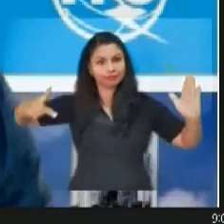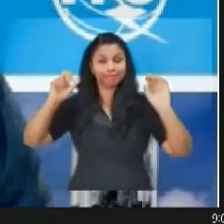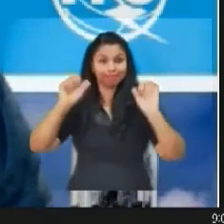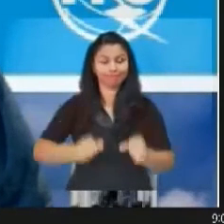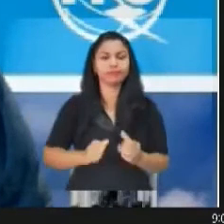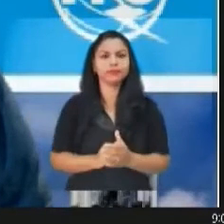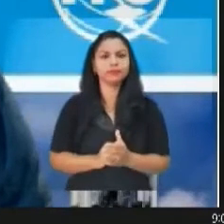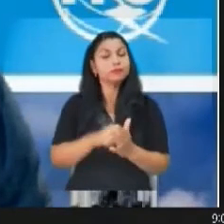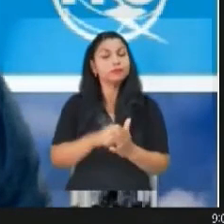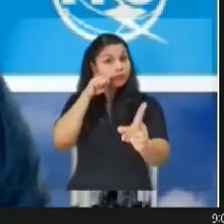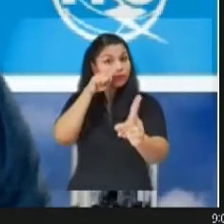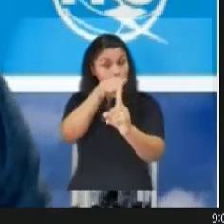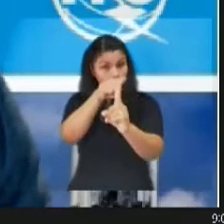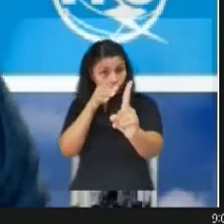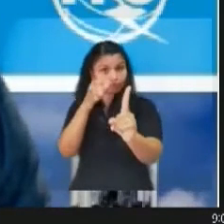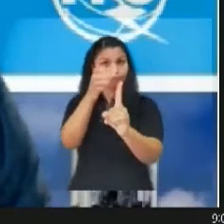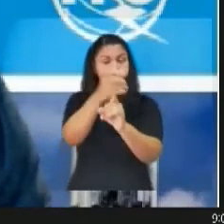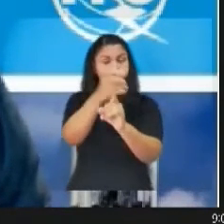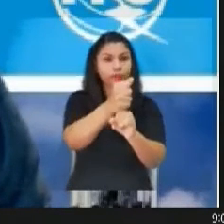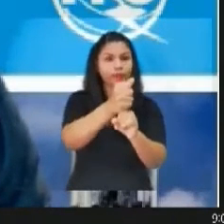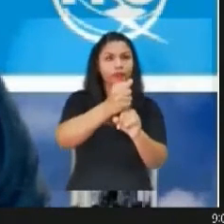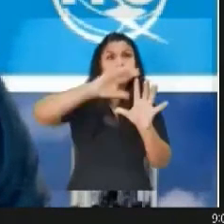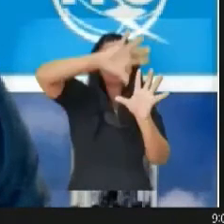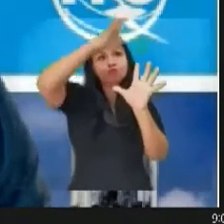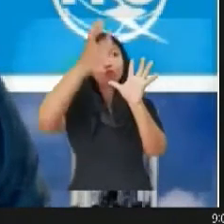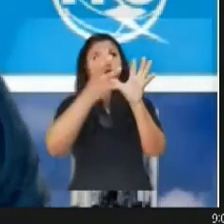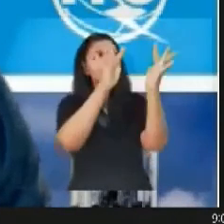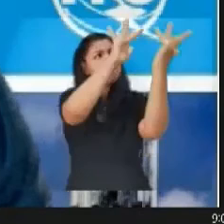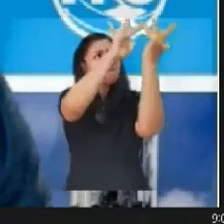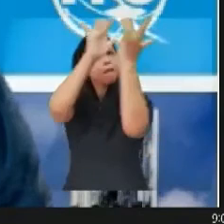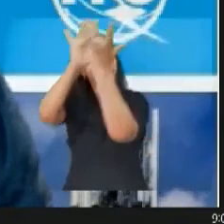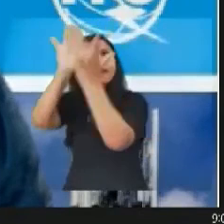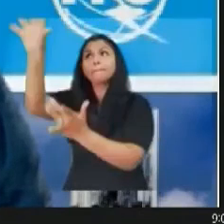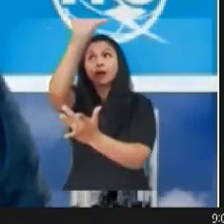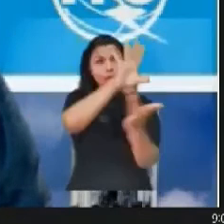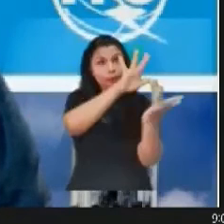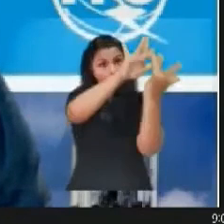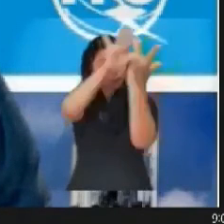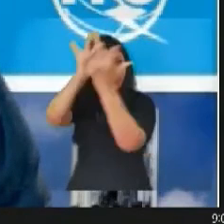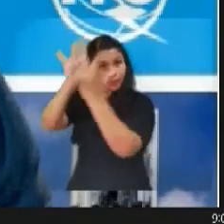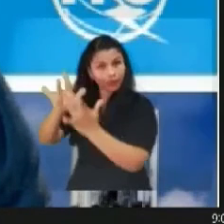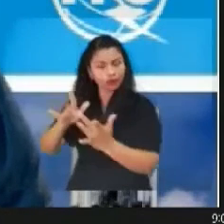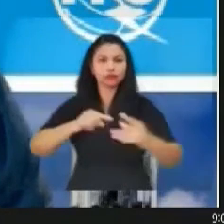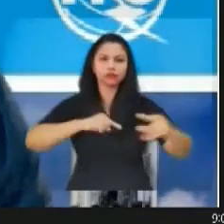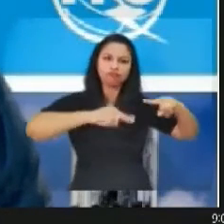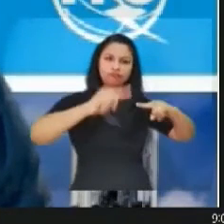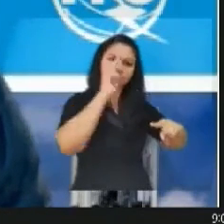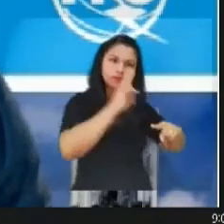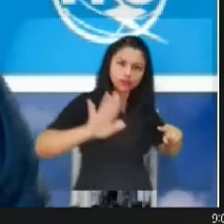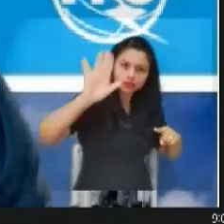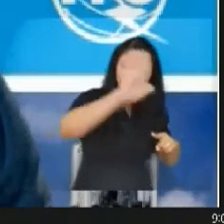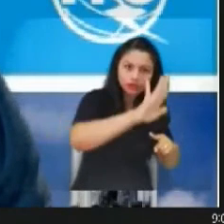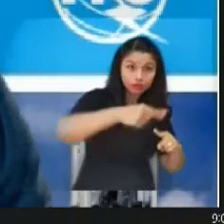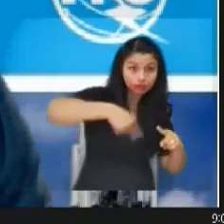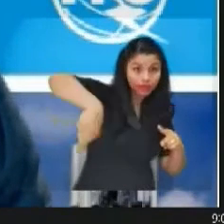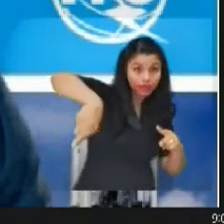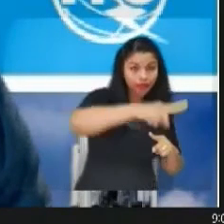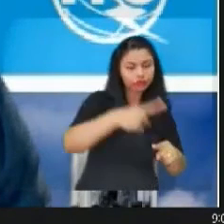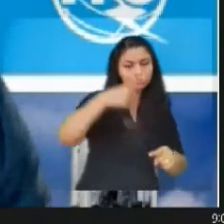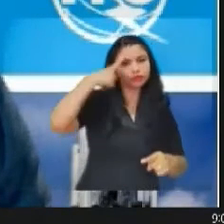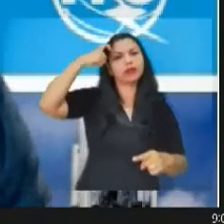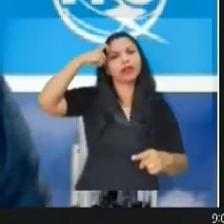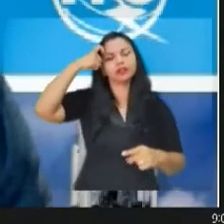objetivo de conectar a la otra mitad de la población mundial, las administraciones nacionales se enfrentan al reto de aumentar la